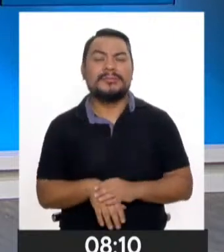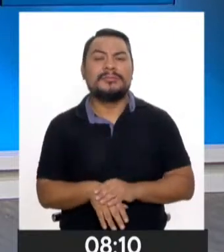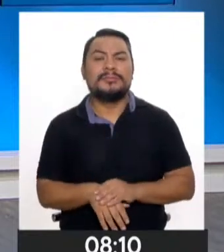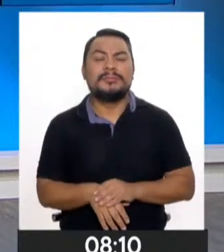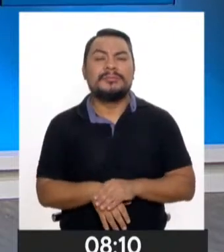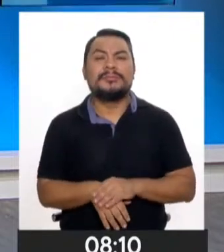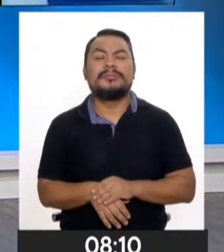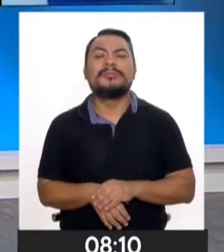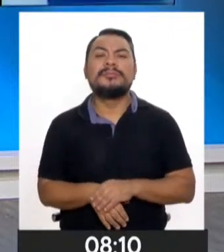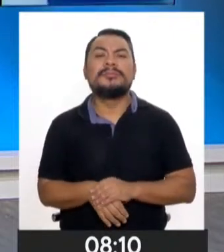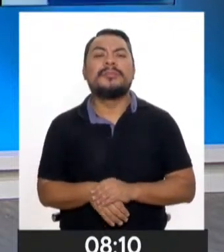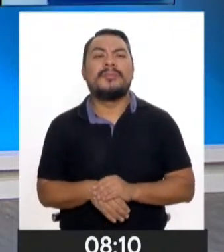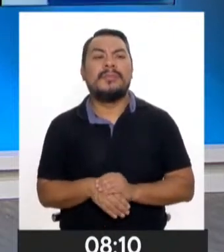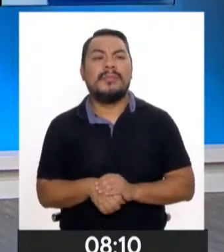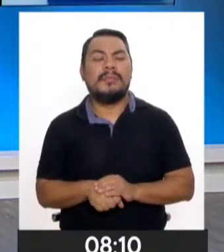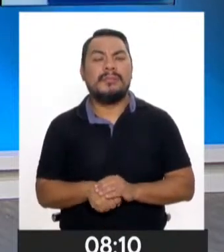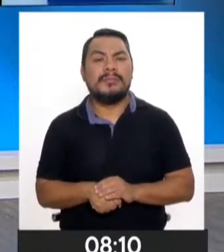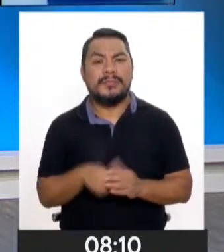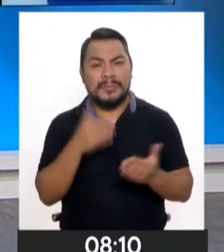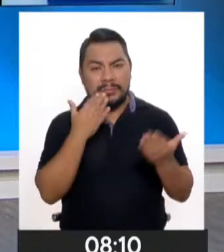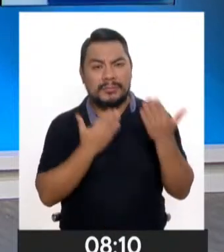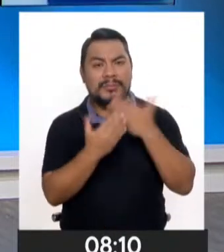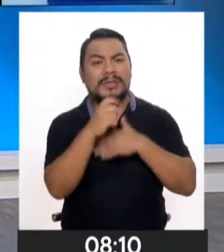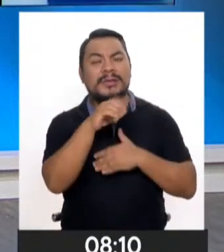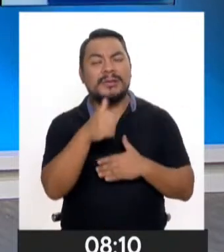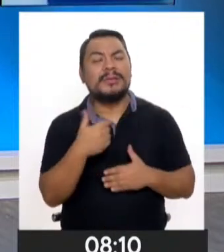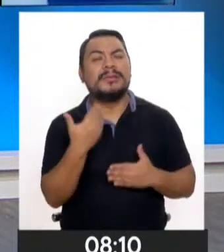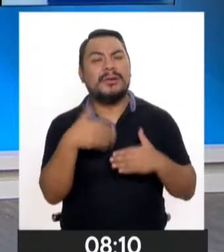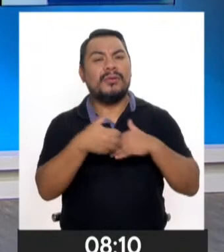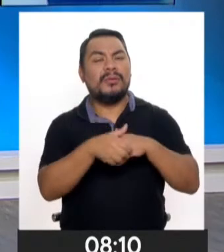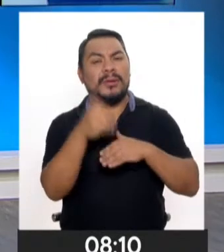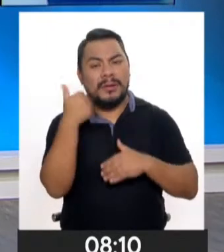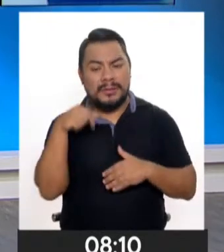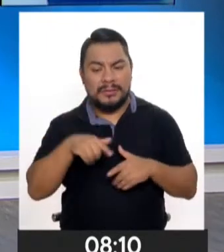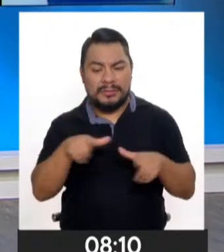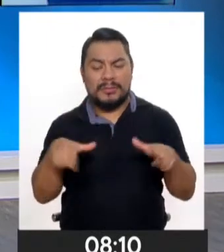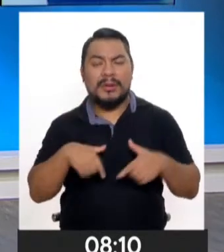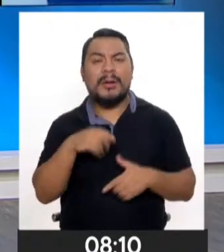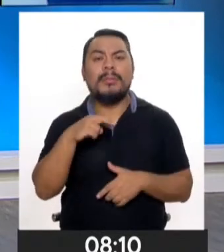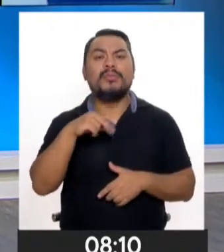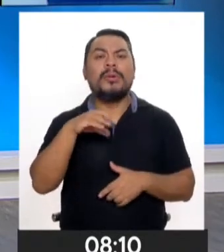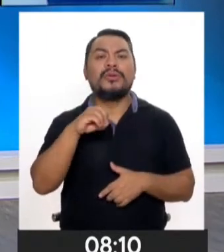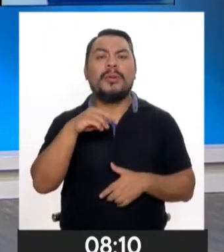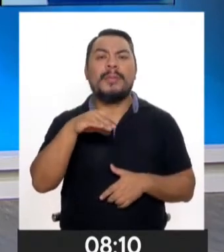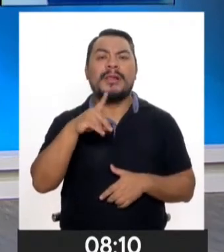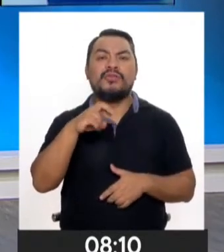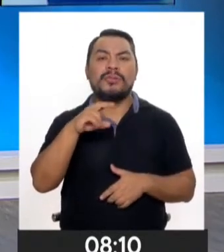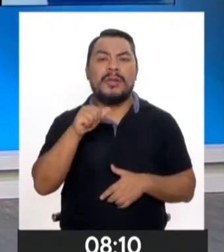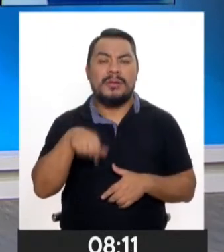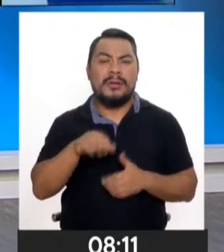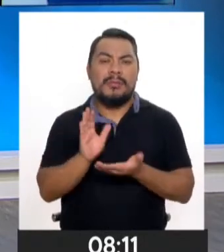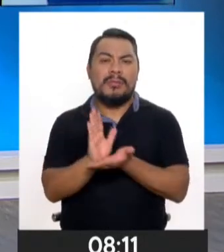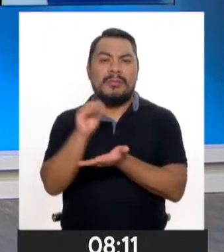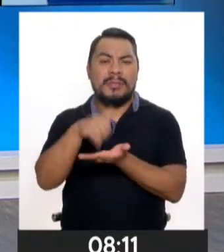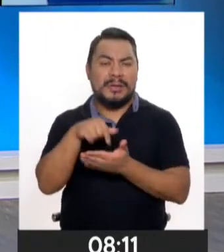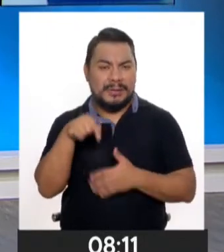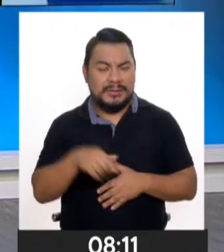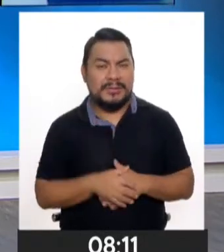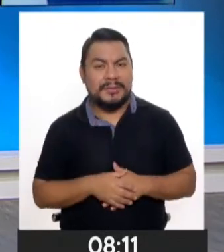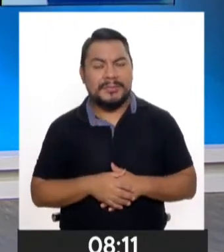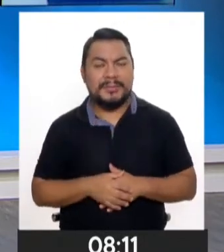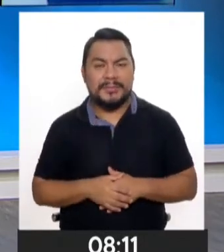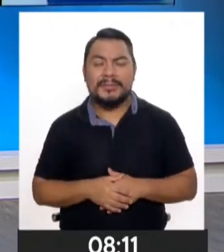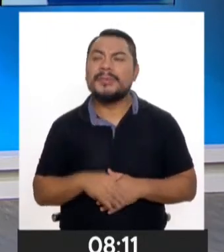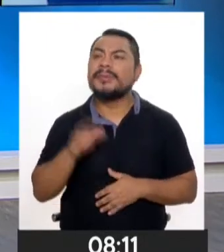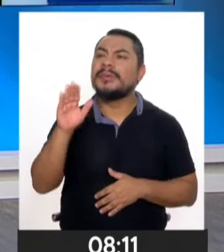Muy buenos días, Carla. Un saludo cordial y cariñoso desde Puerto Maldonado, de esta región de Madre de Dios. Ministra,